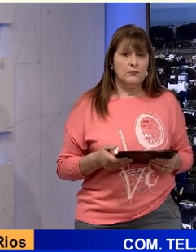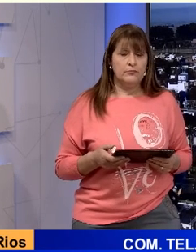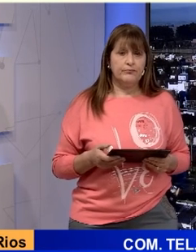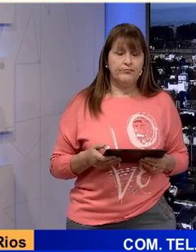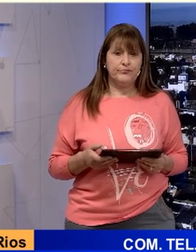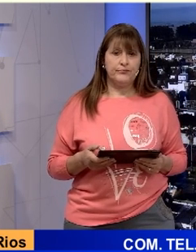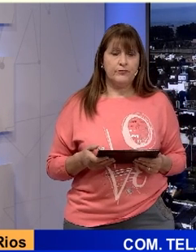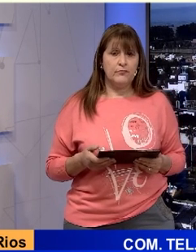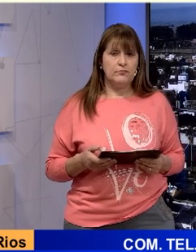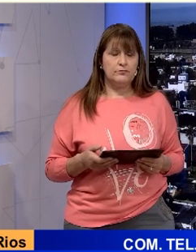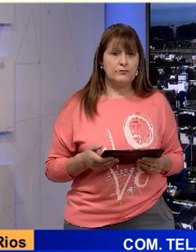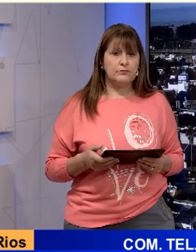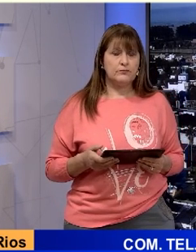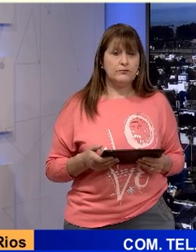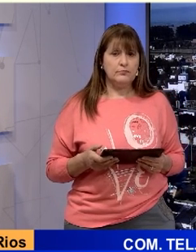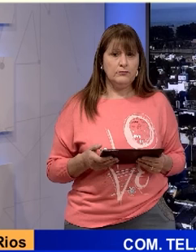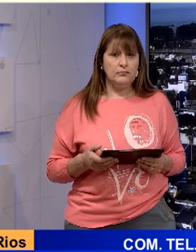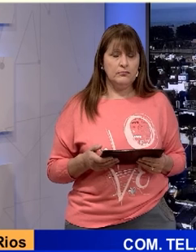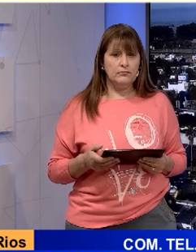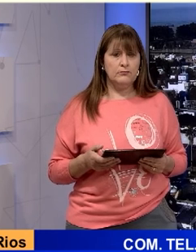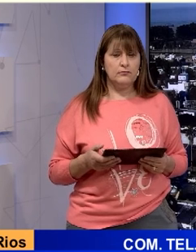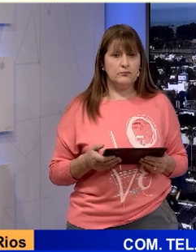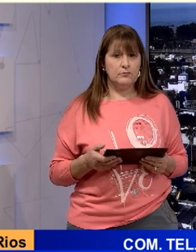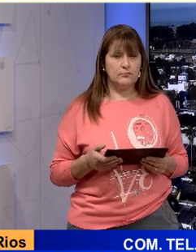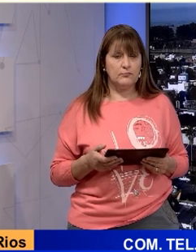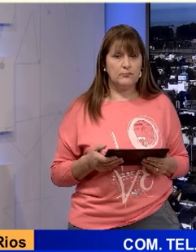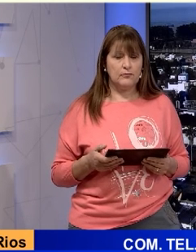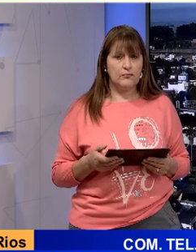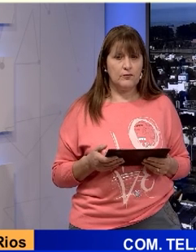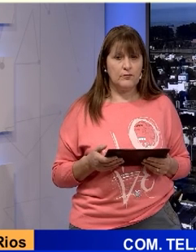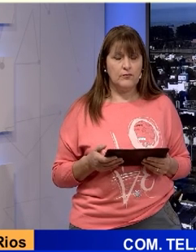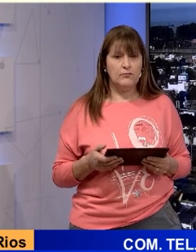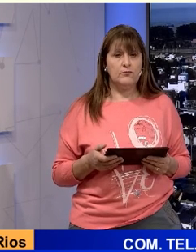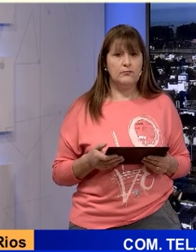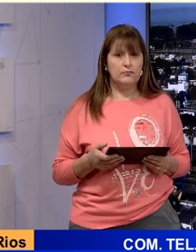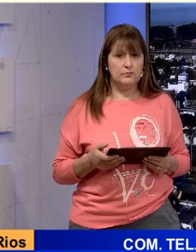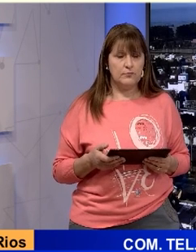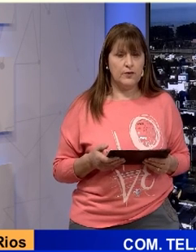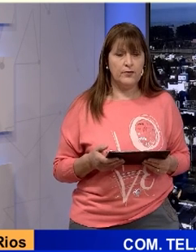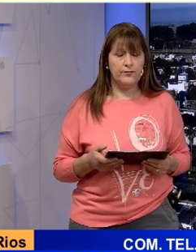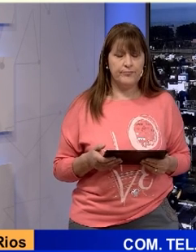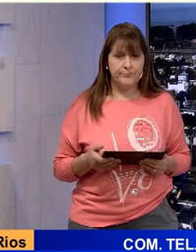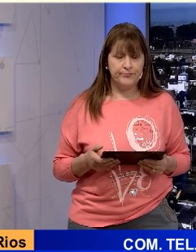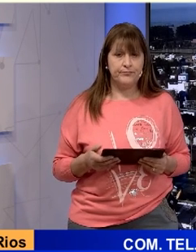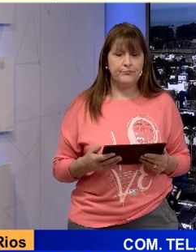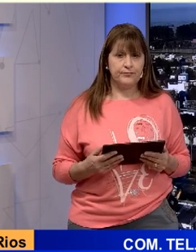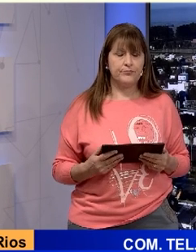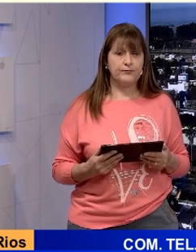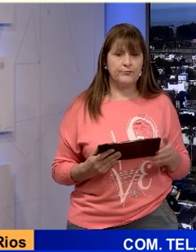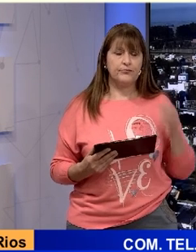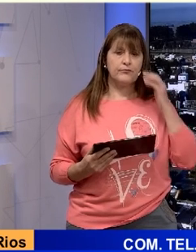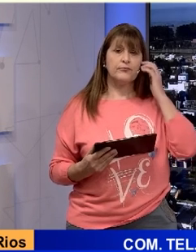tipo de hecho que podemos llegar a lamentar, entonces tenemos que prevenir estas cuestiones, no